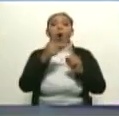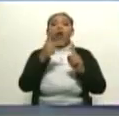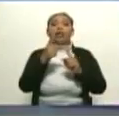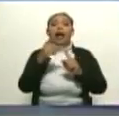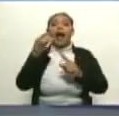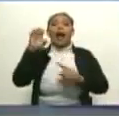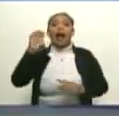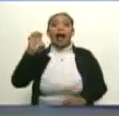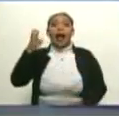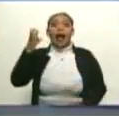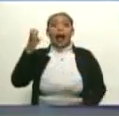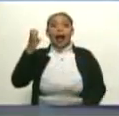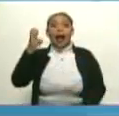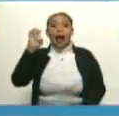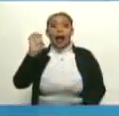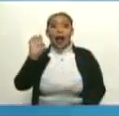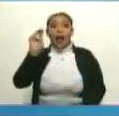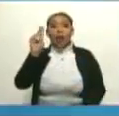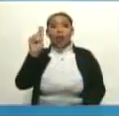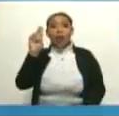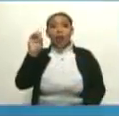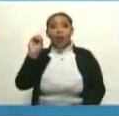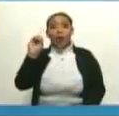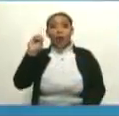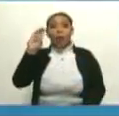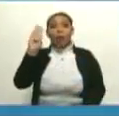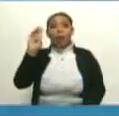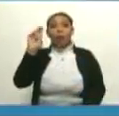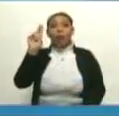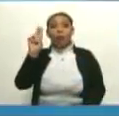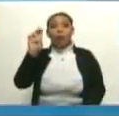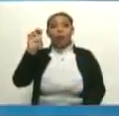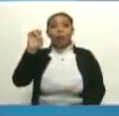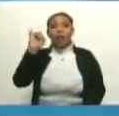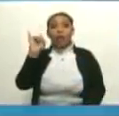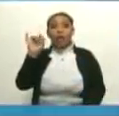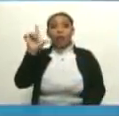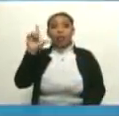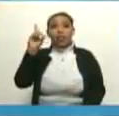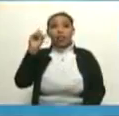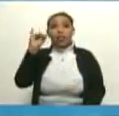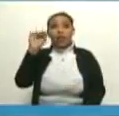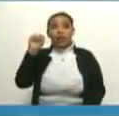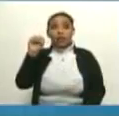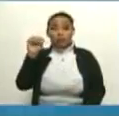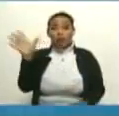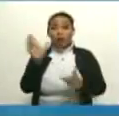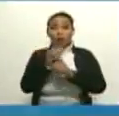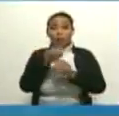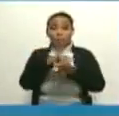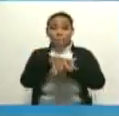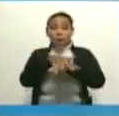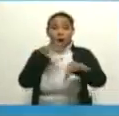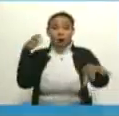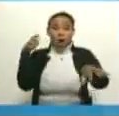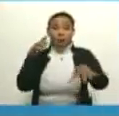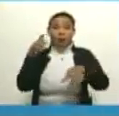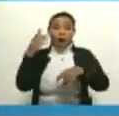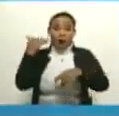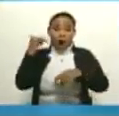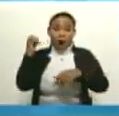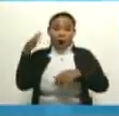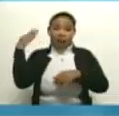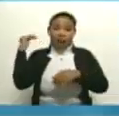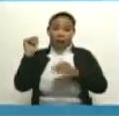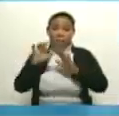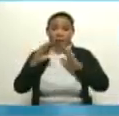bastante gente y... ¿Cardiólogos de todo el país? cardiólogos de todo el país, y logramos llenar la sala, porque veníamos de una pandemia donde nadie